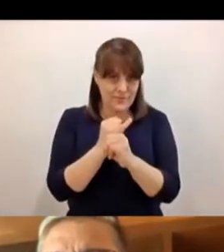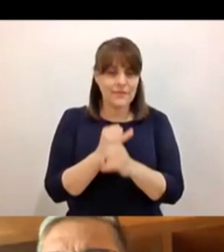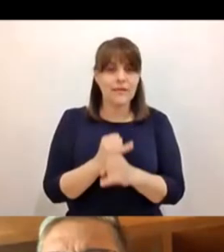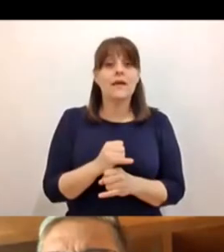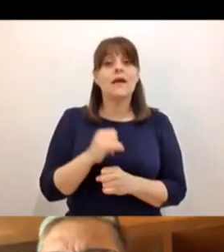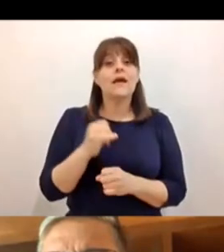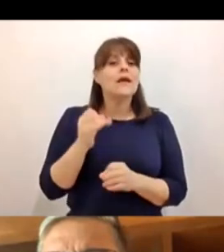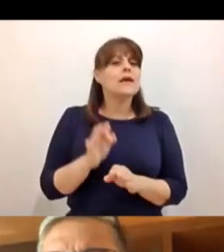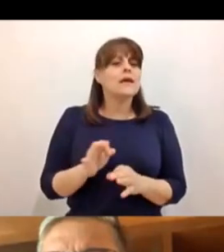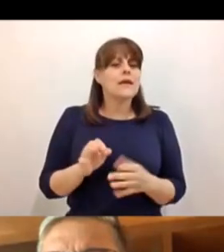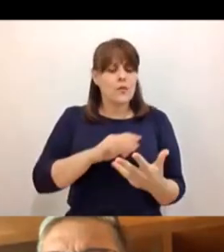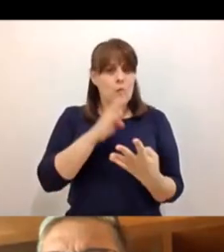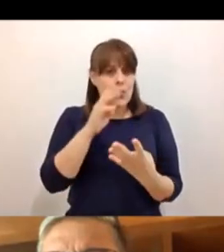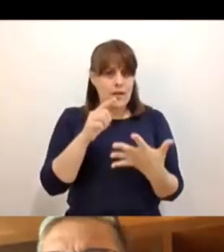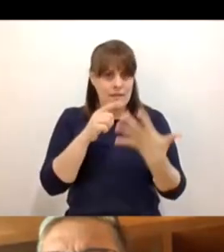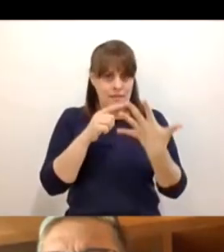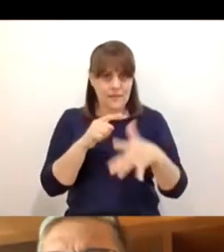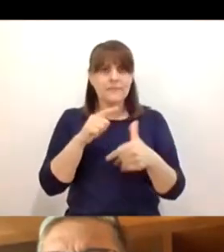a aprender.